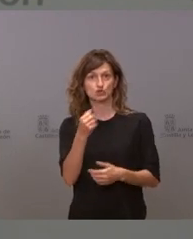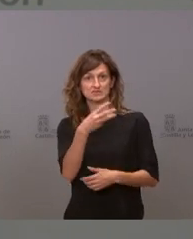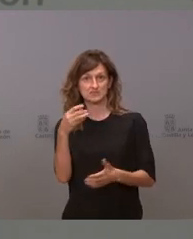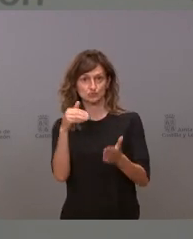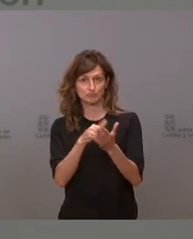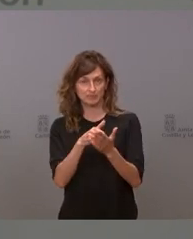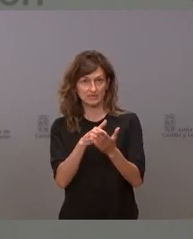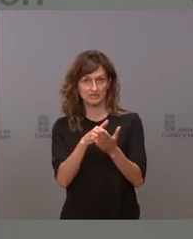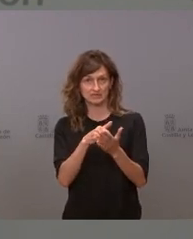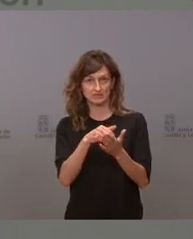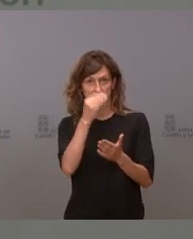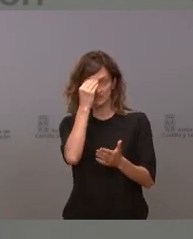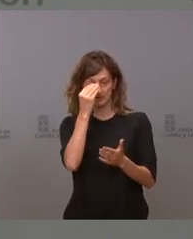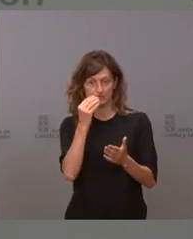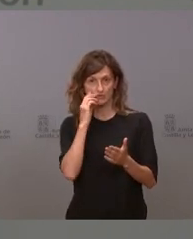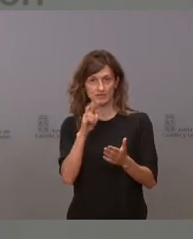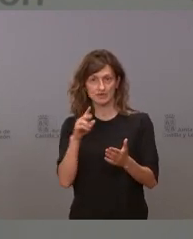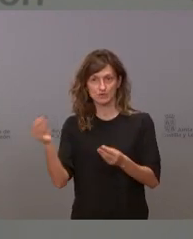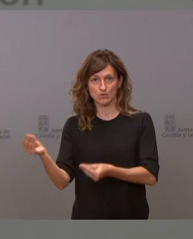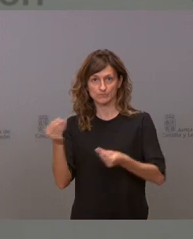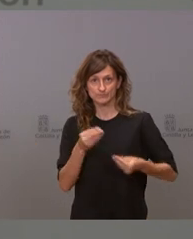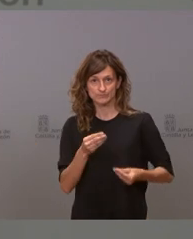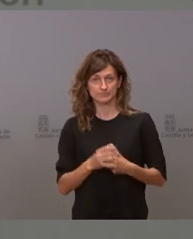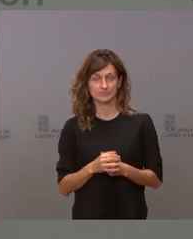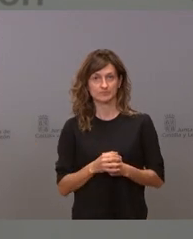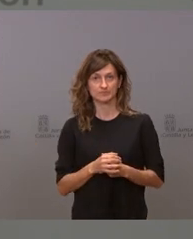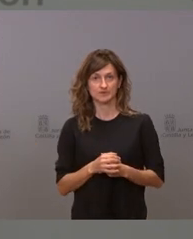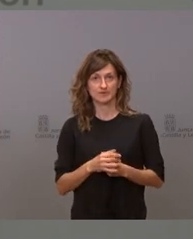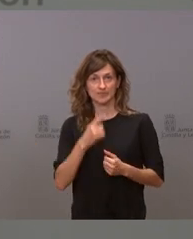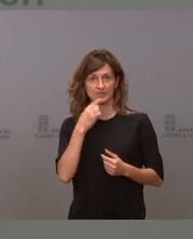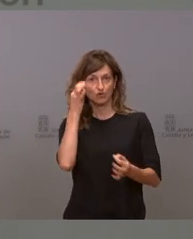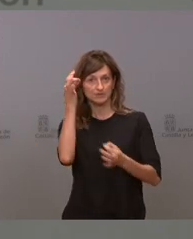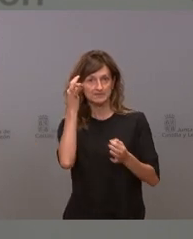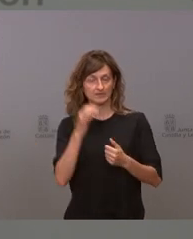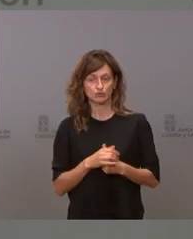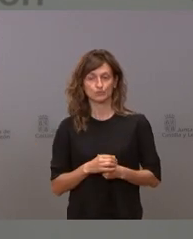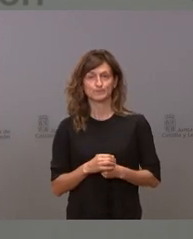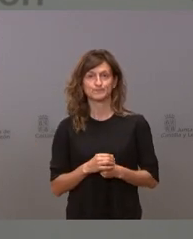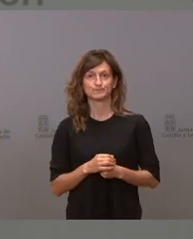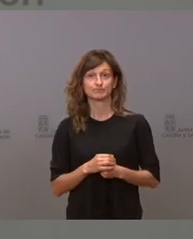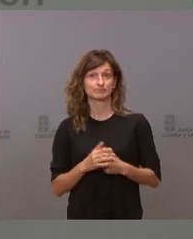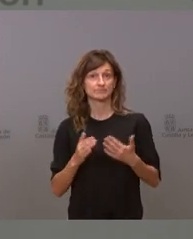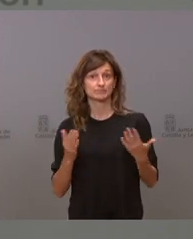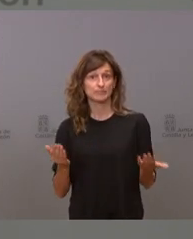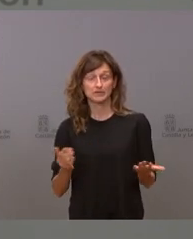tengo mal las cifras me las pasan ahora se las digo con exactitud pero